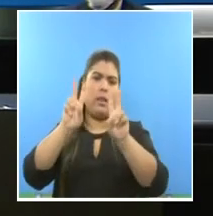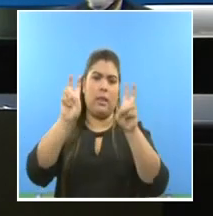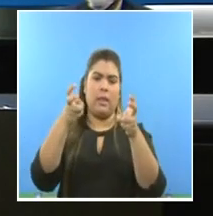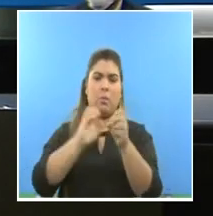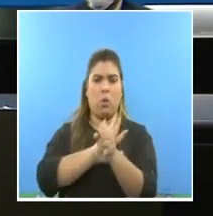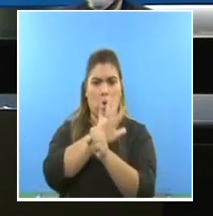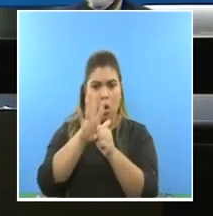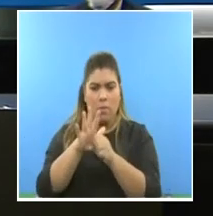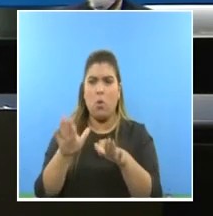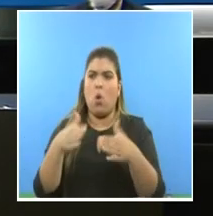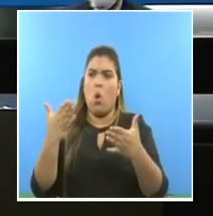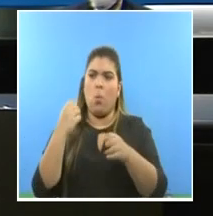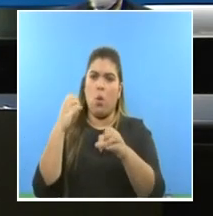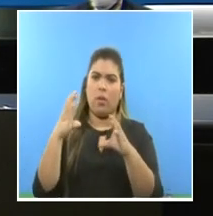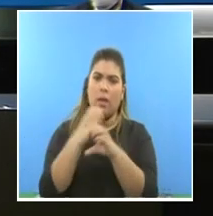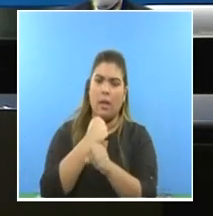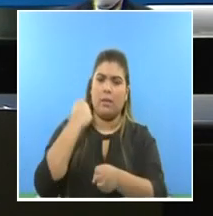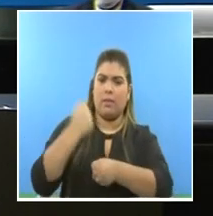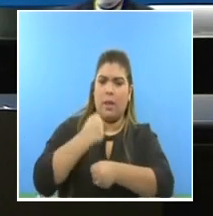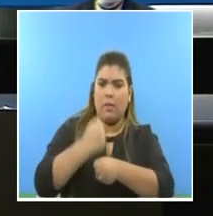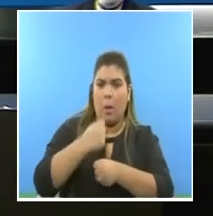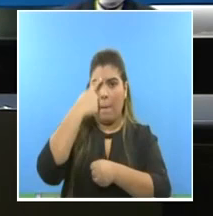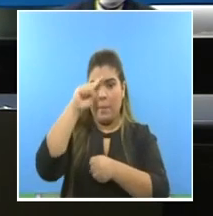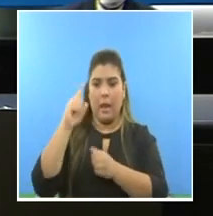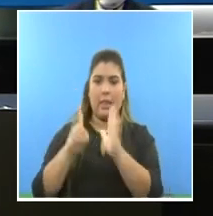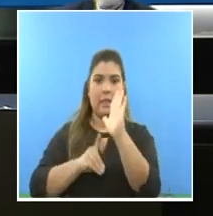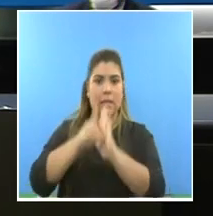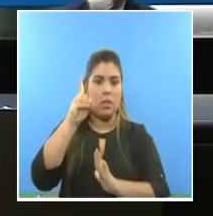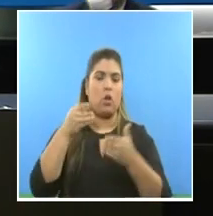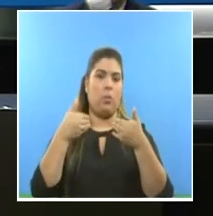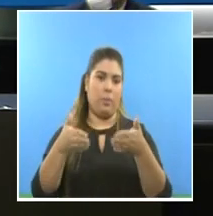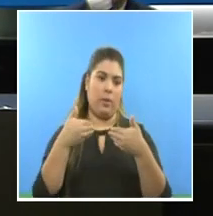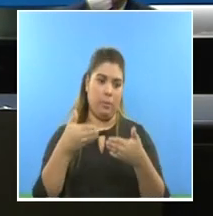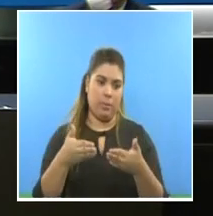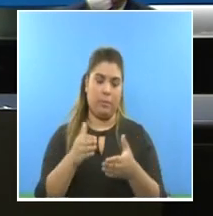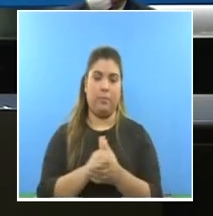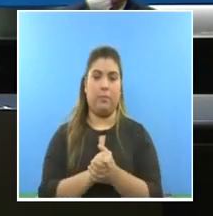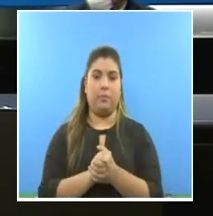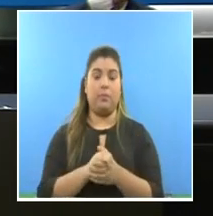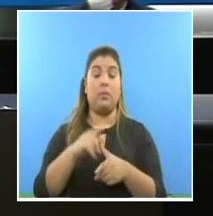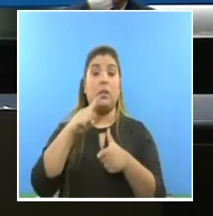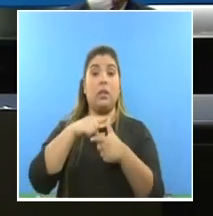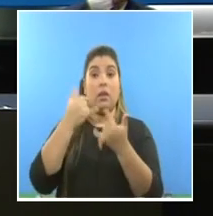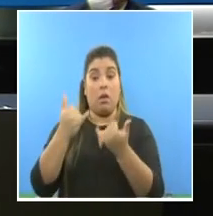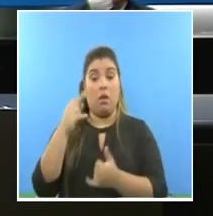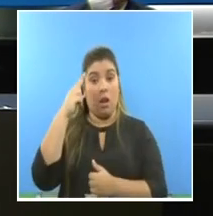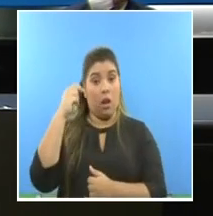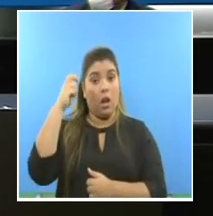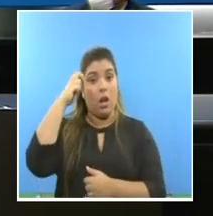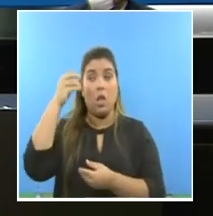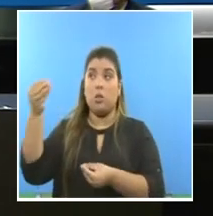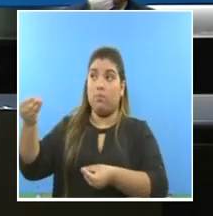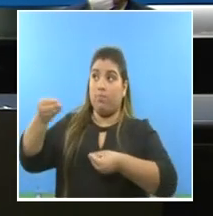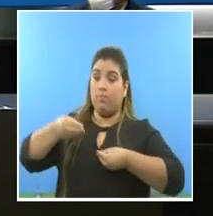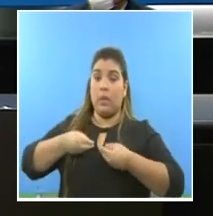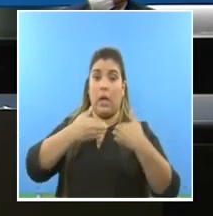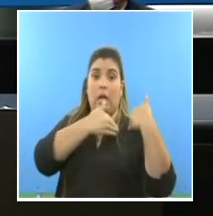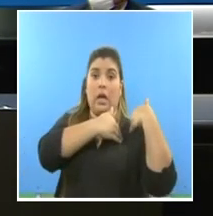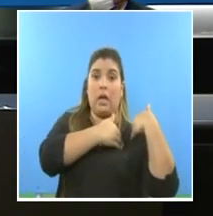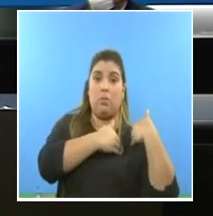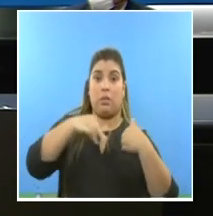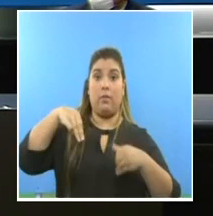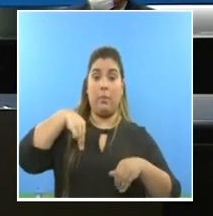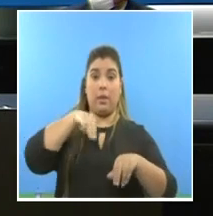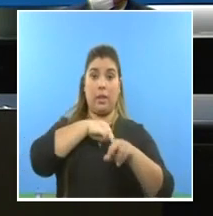Salud, en este caso, depositada la confianza en estos momentos de mi persona, mantenemos el